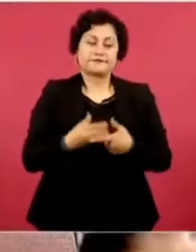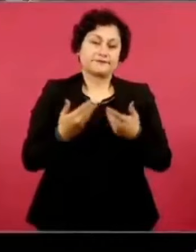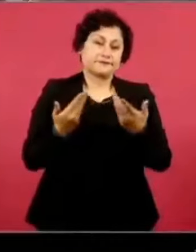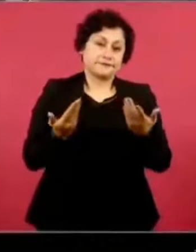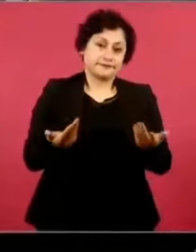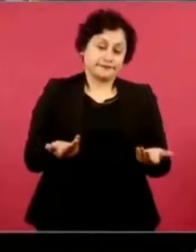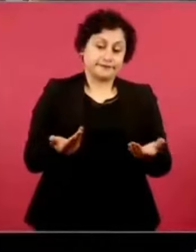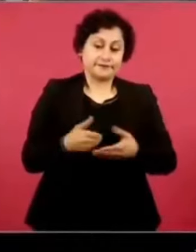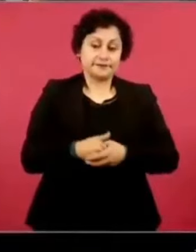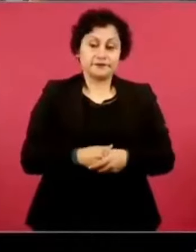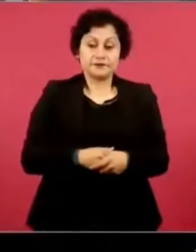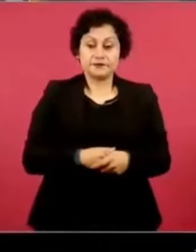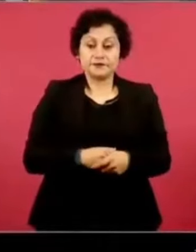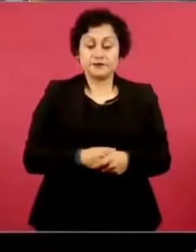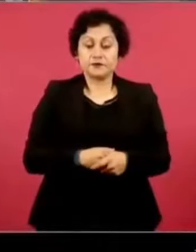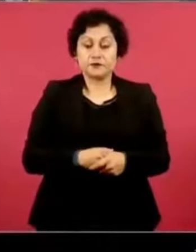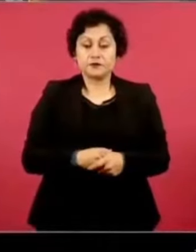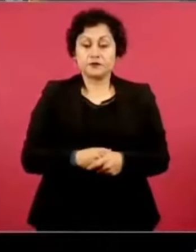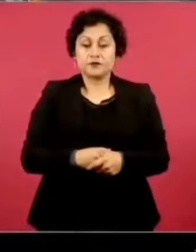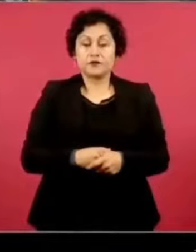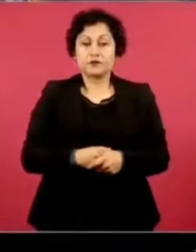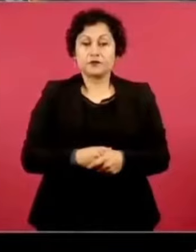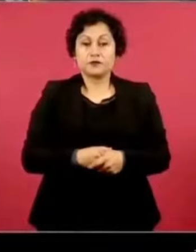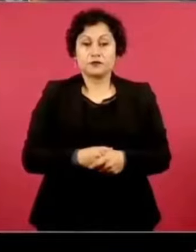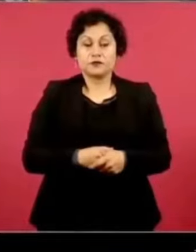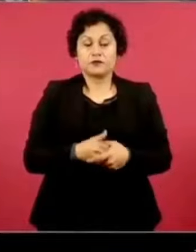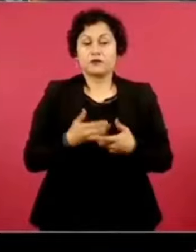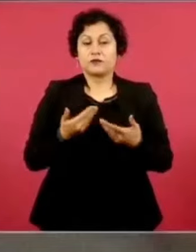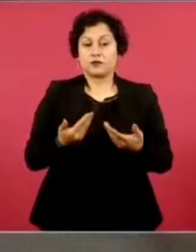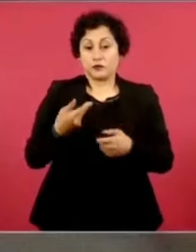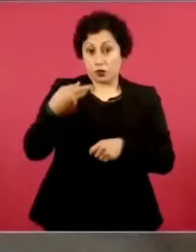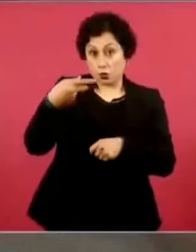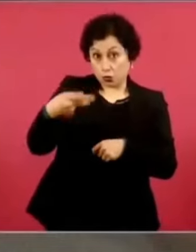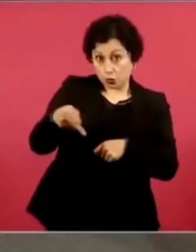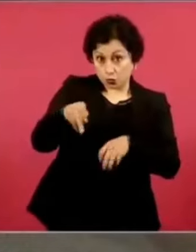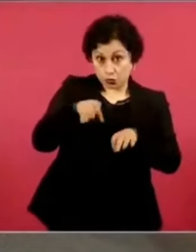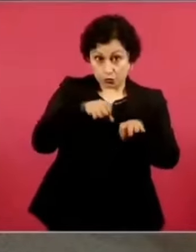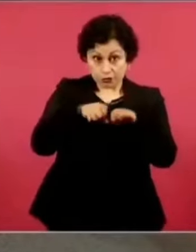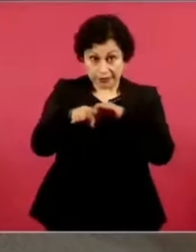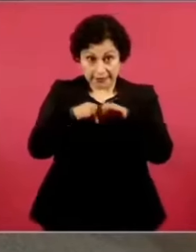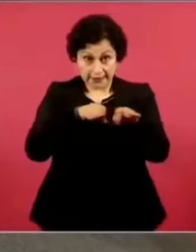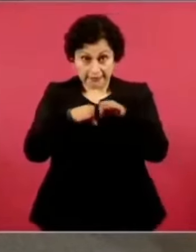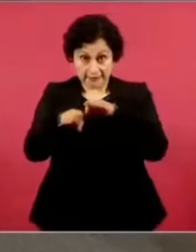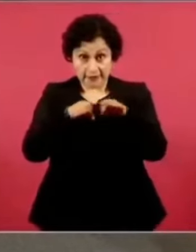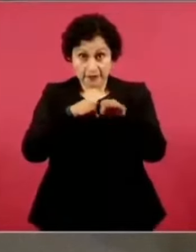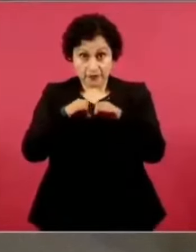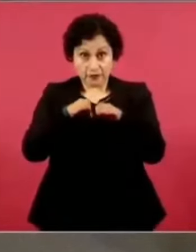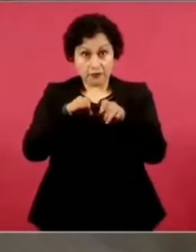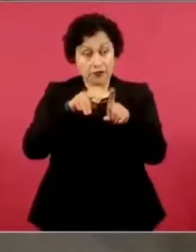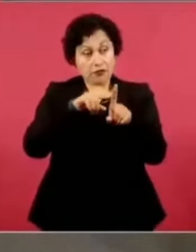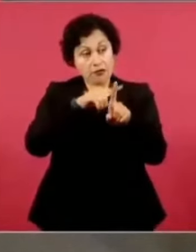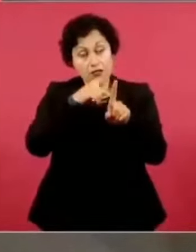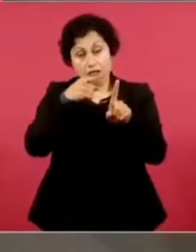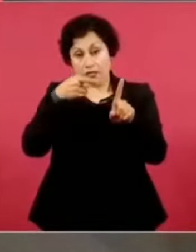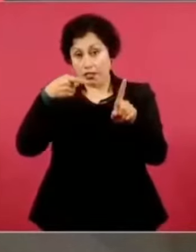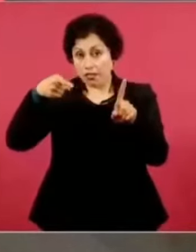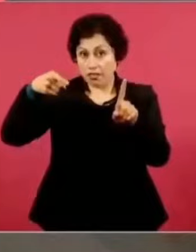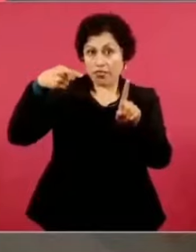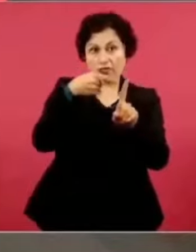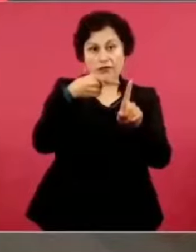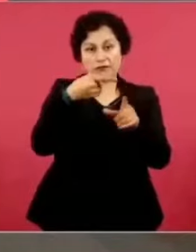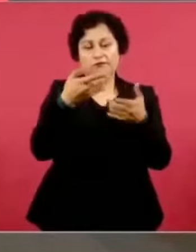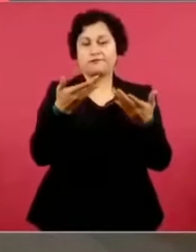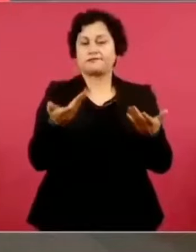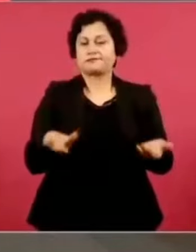es un periodismo muy tendencioso a